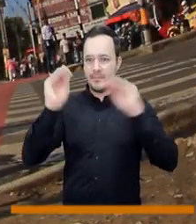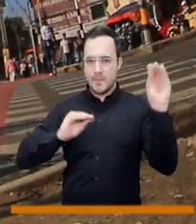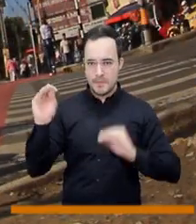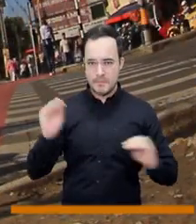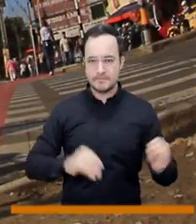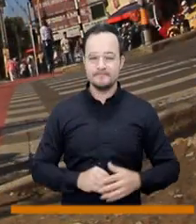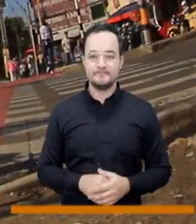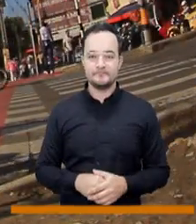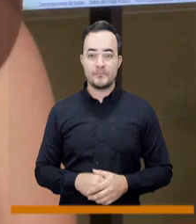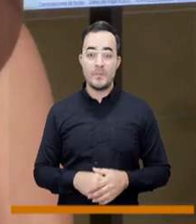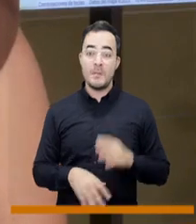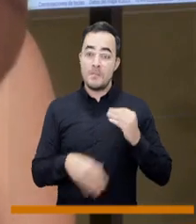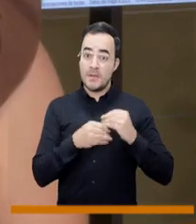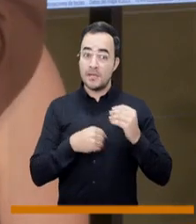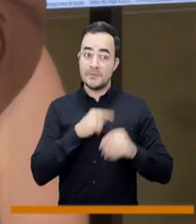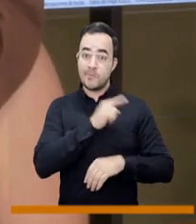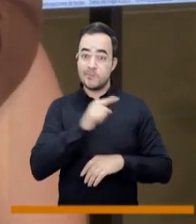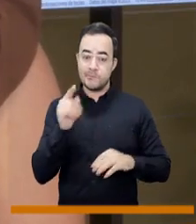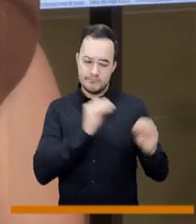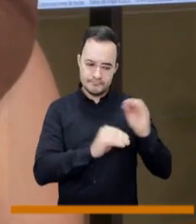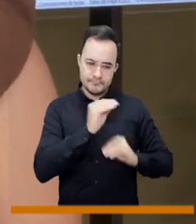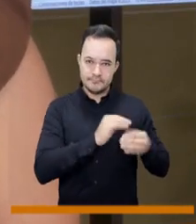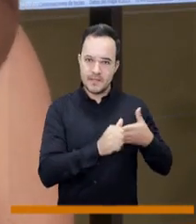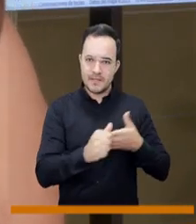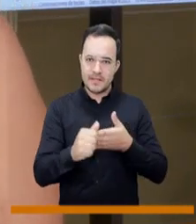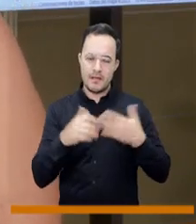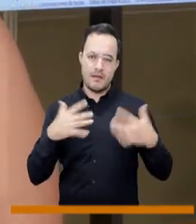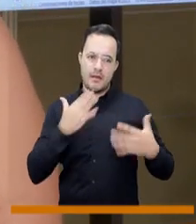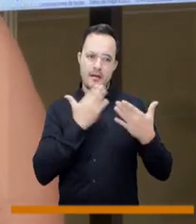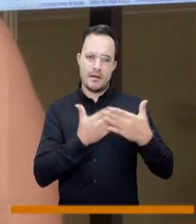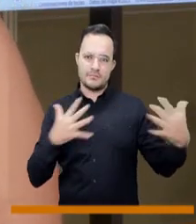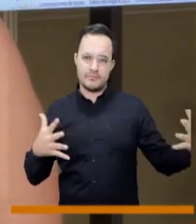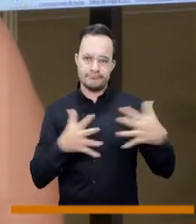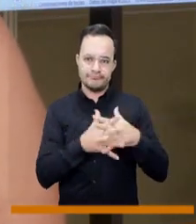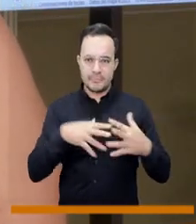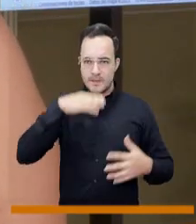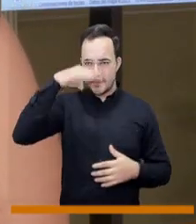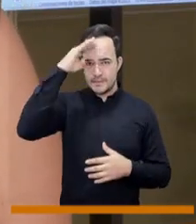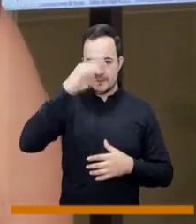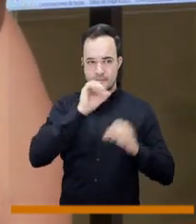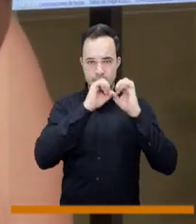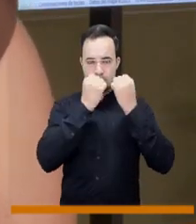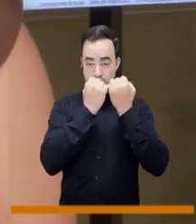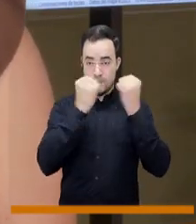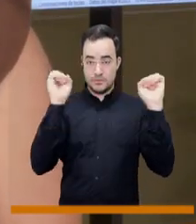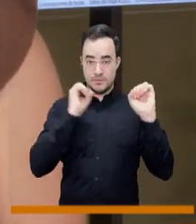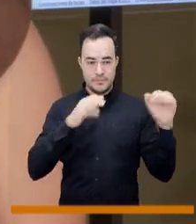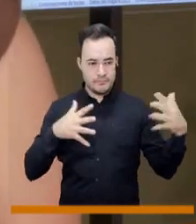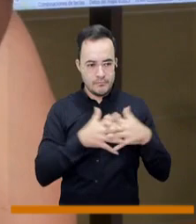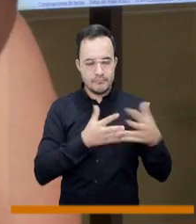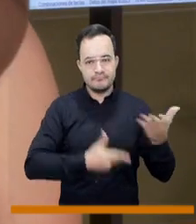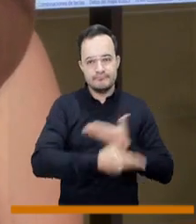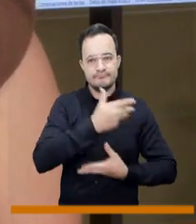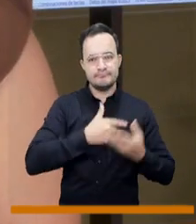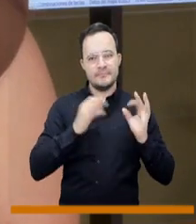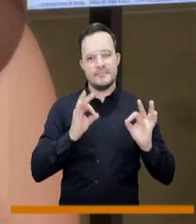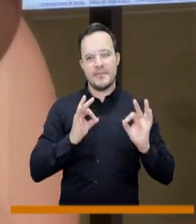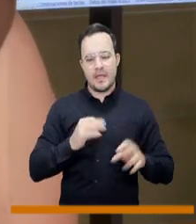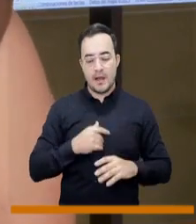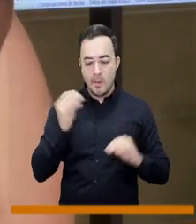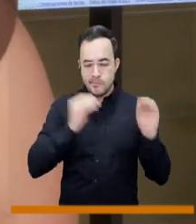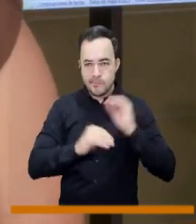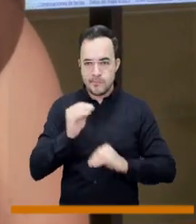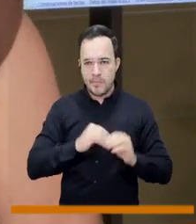También resaltar las guías que se han elaborado especialmente en articulación con el municipio de Medellín. En este caso, una guía para que la